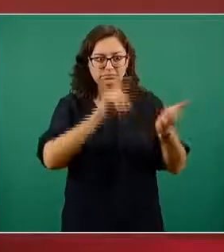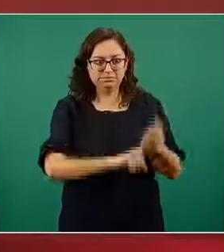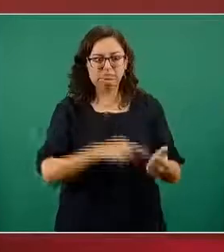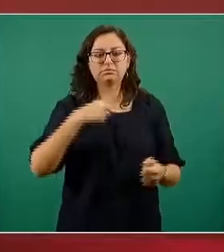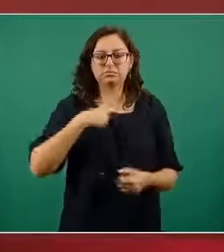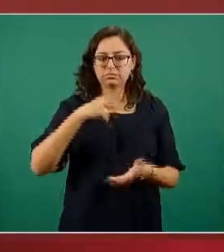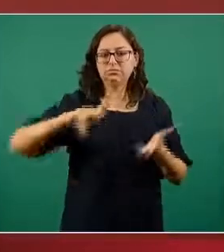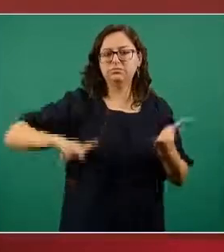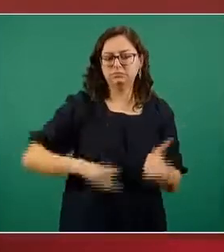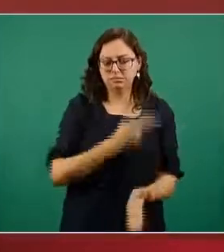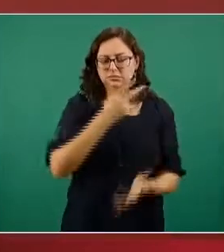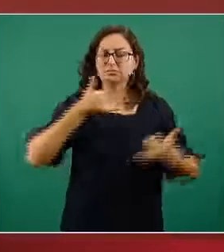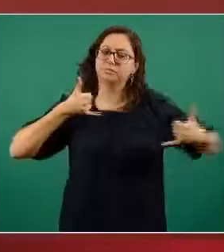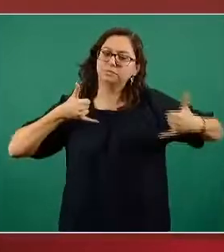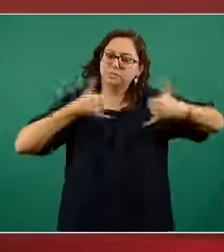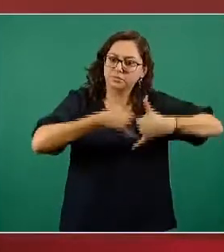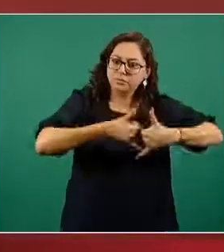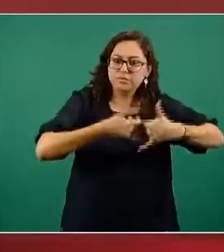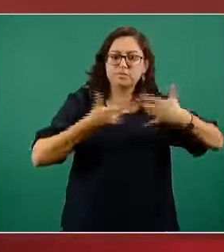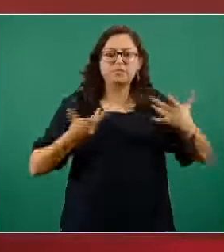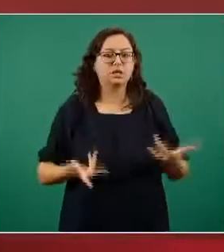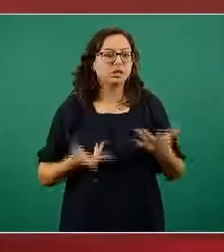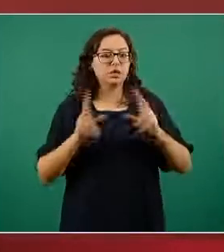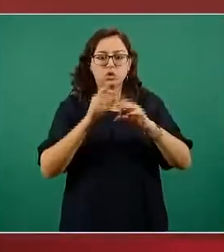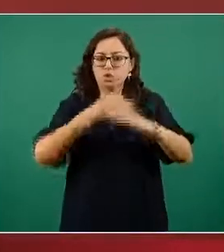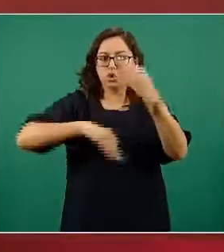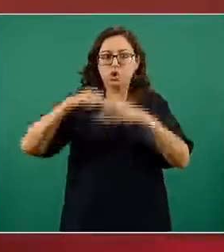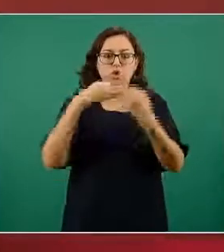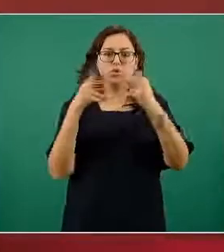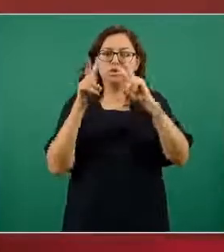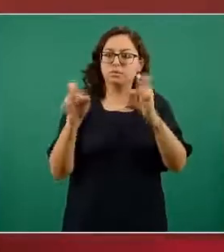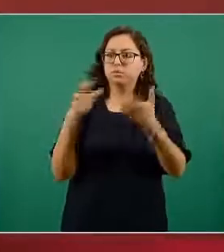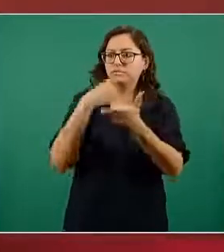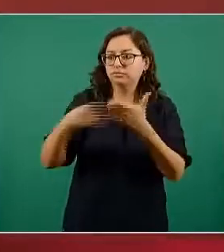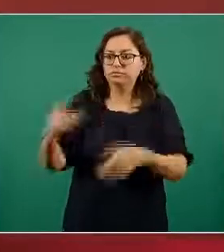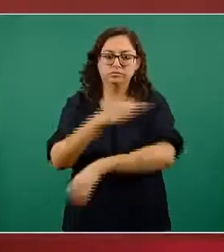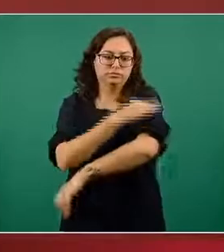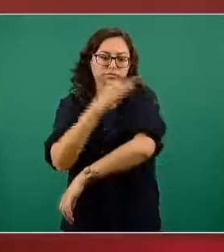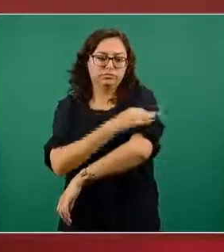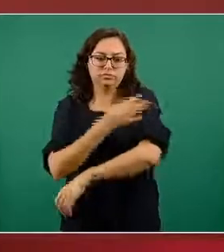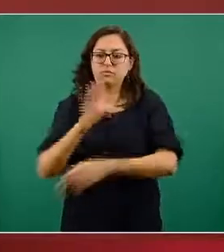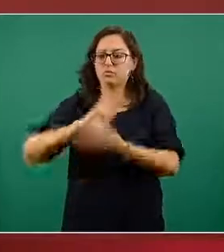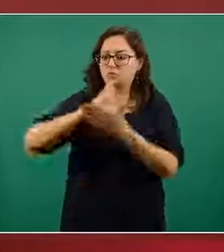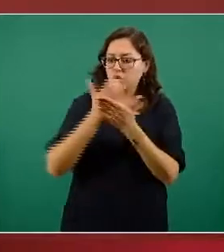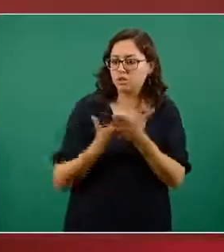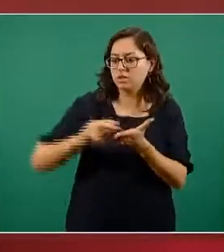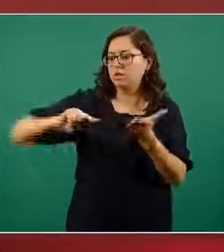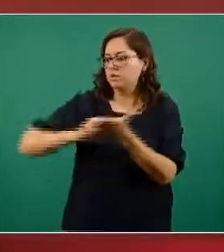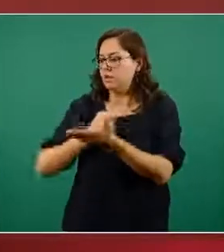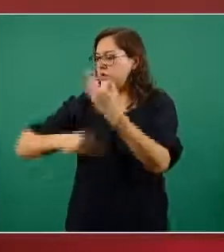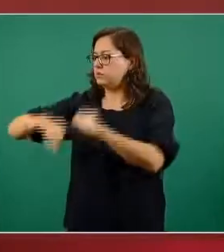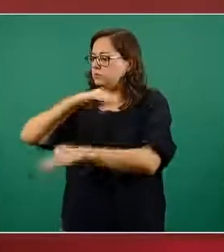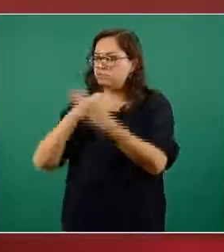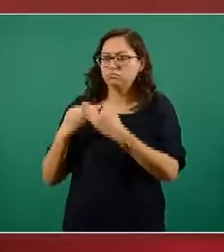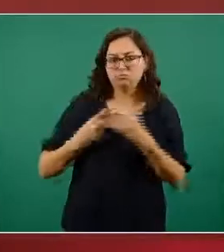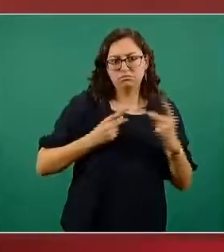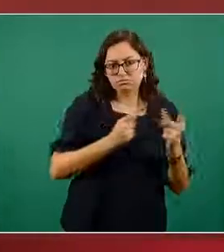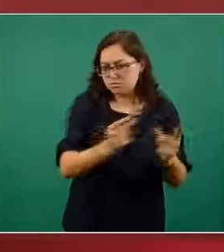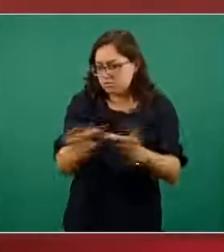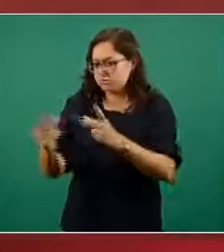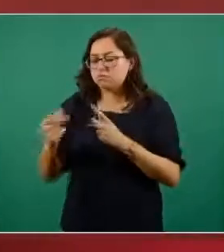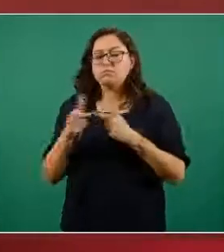está dando un seguimiento muy estrecho a todo este tema de la adquisición de vacunas que se concreten los contratos y que ya logremos